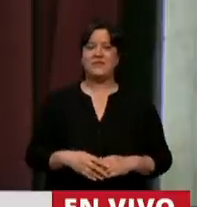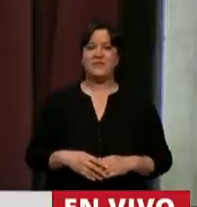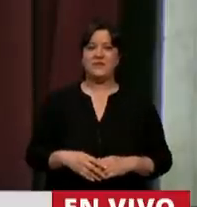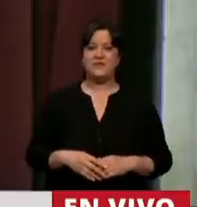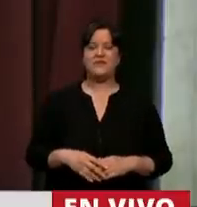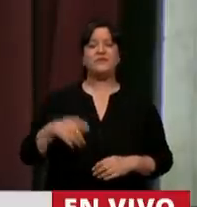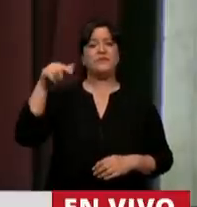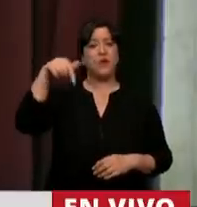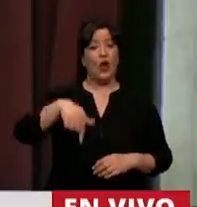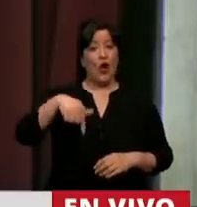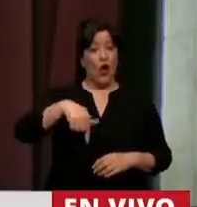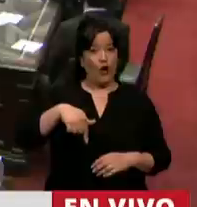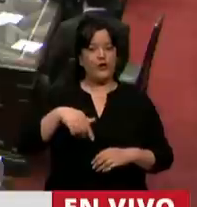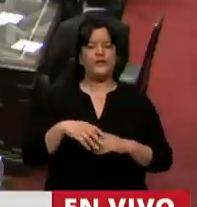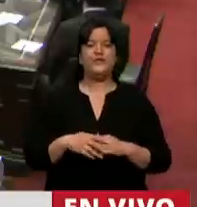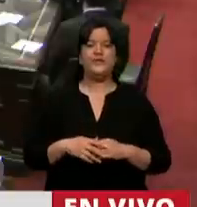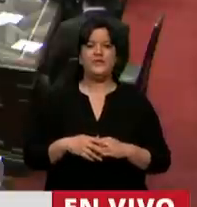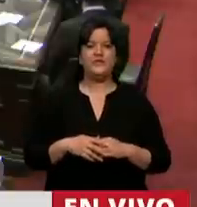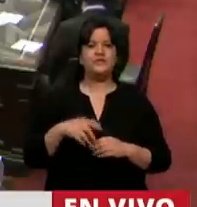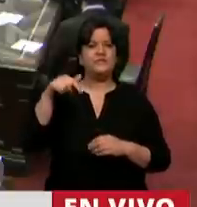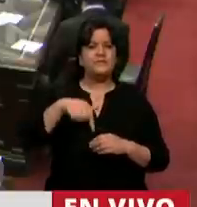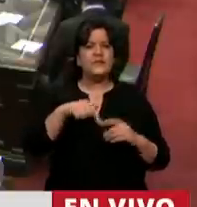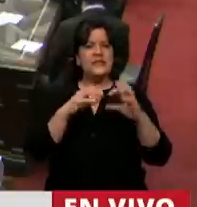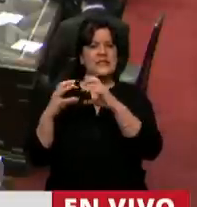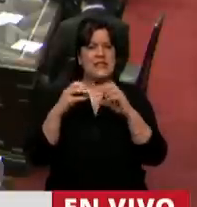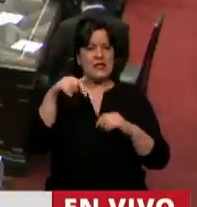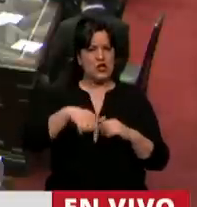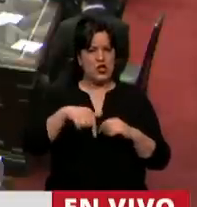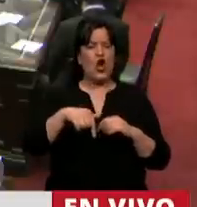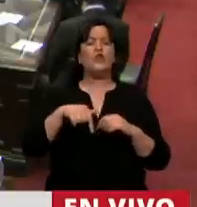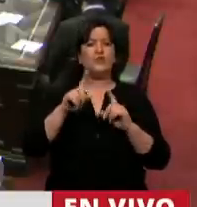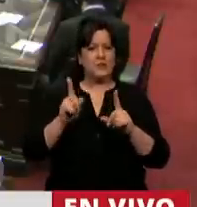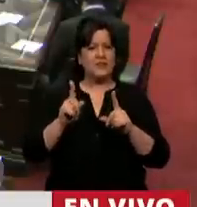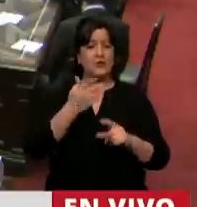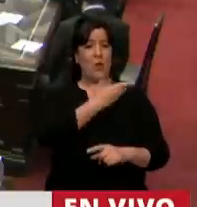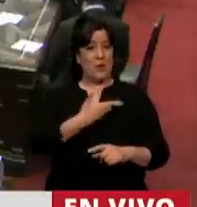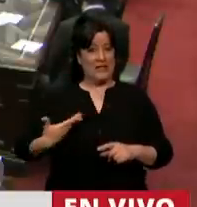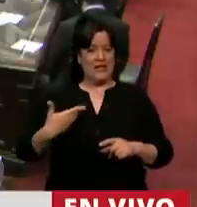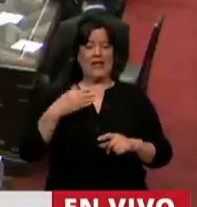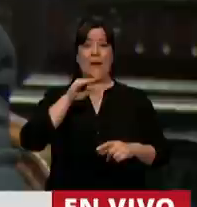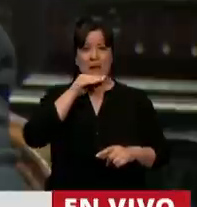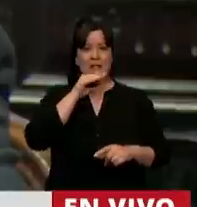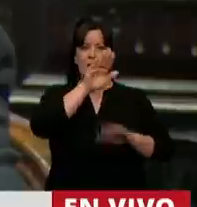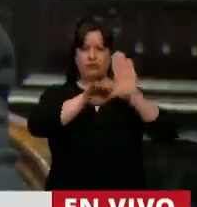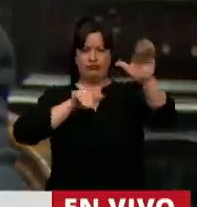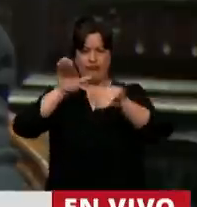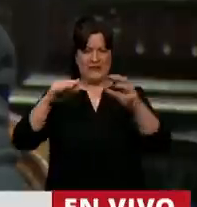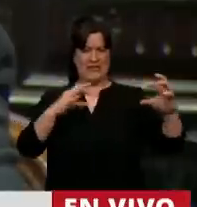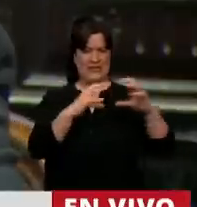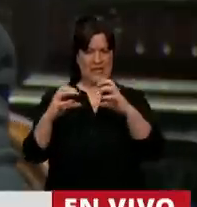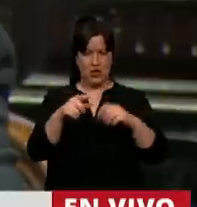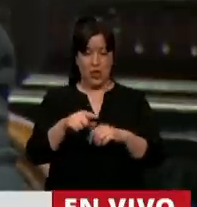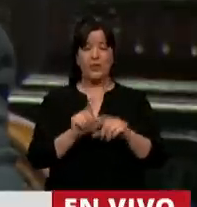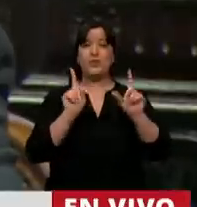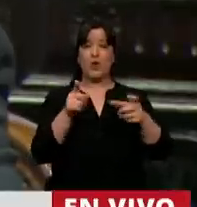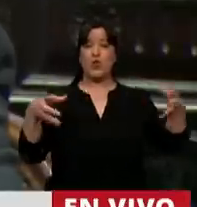Hoy estamos en esta sesión que convocó el Presidente de la Cámara, los diputados de